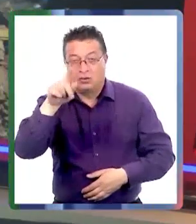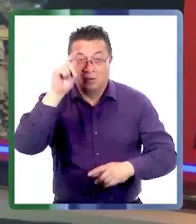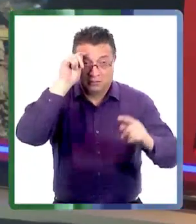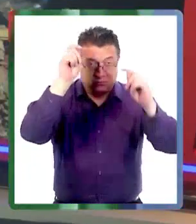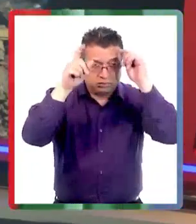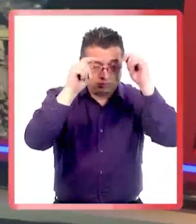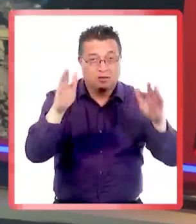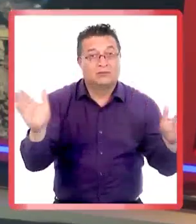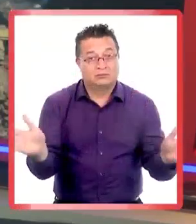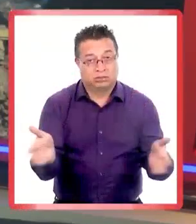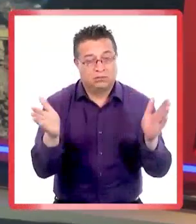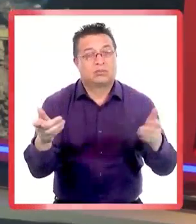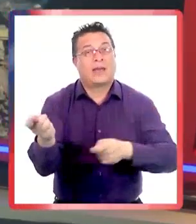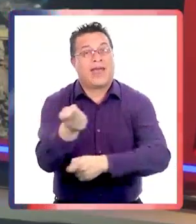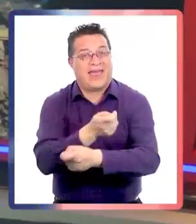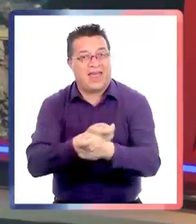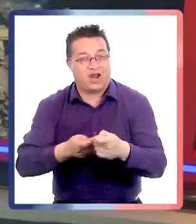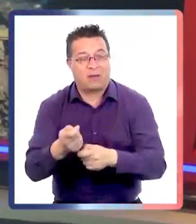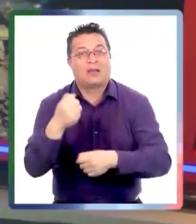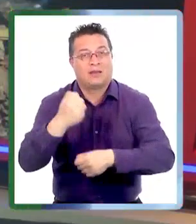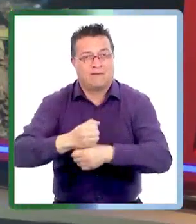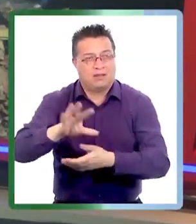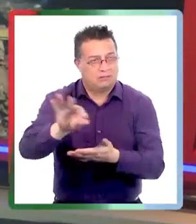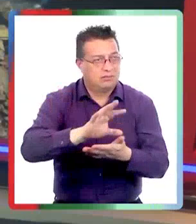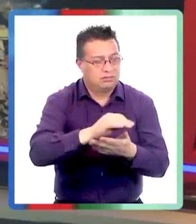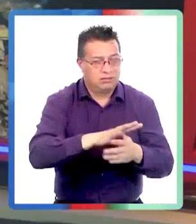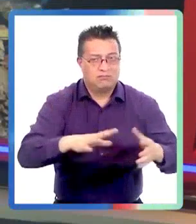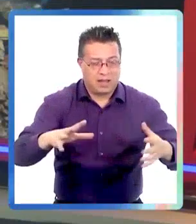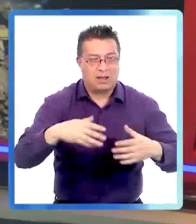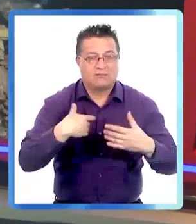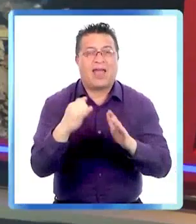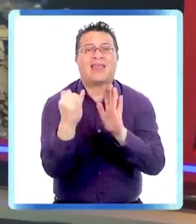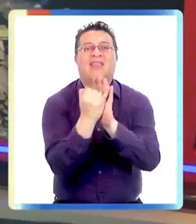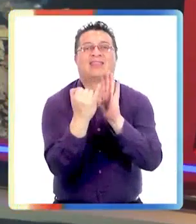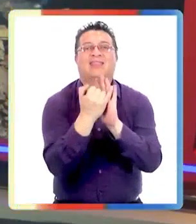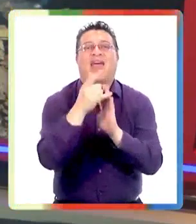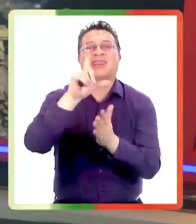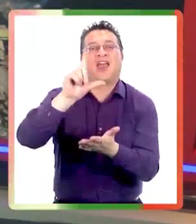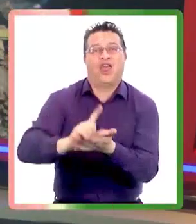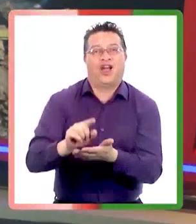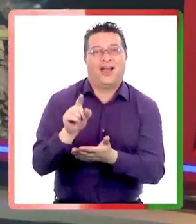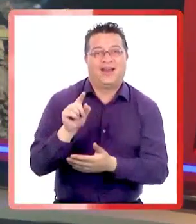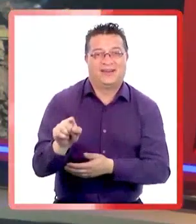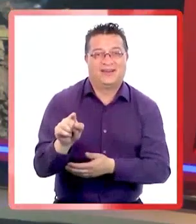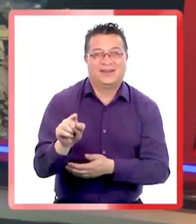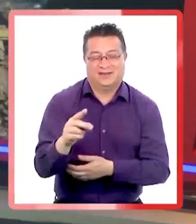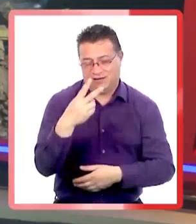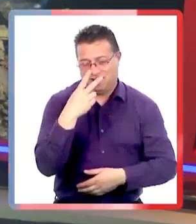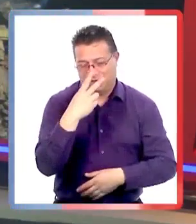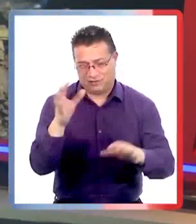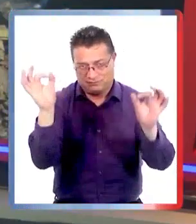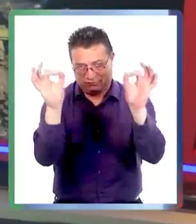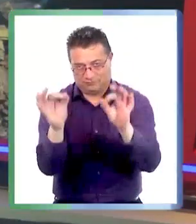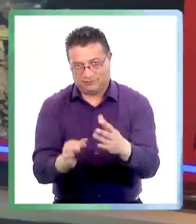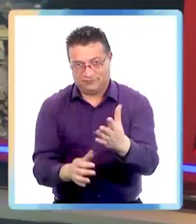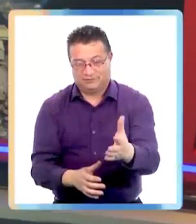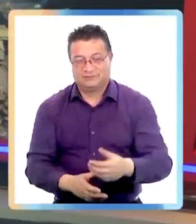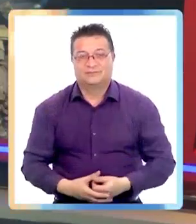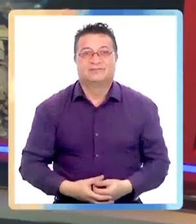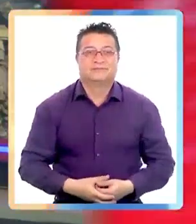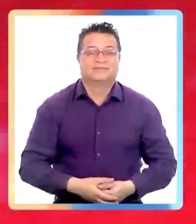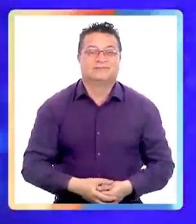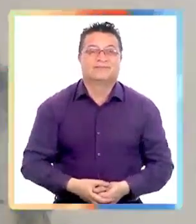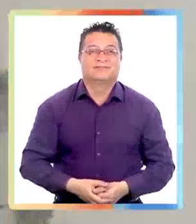iniciativas para impulsar la reactivación económica generar empleos y fortalecer la identidad local TVU Universidad de Concepción nos